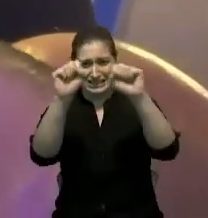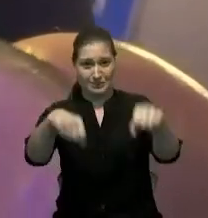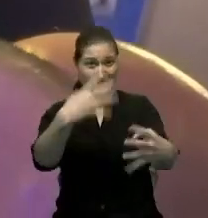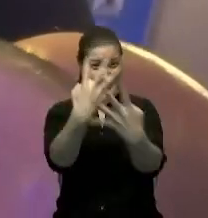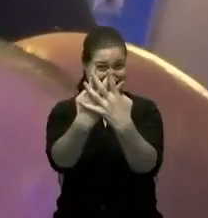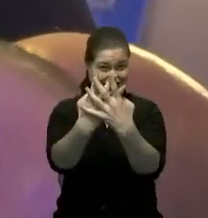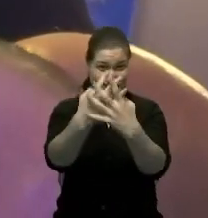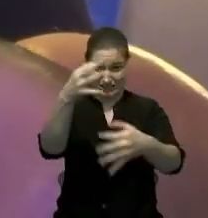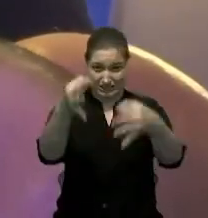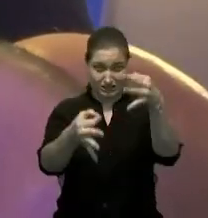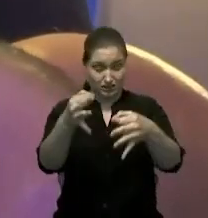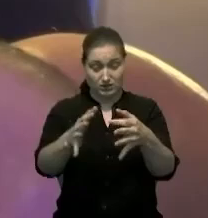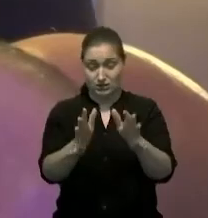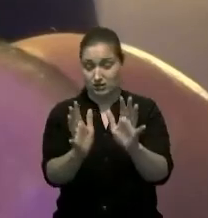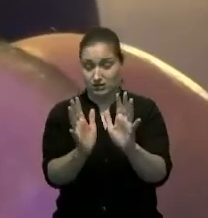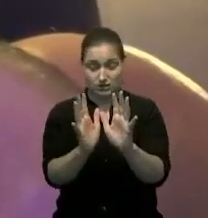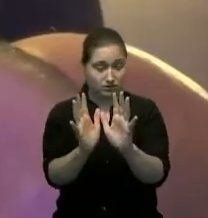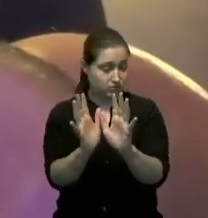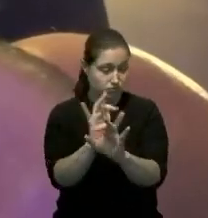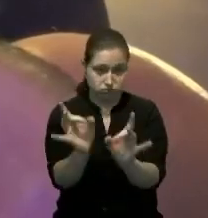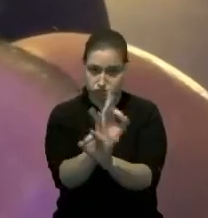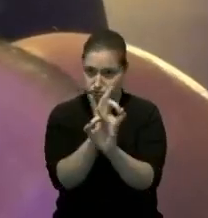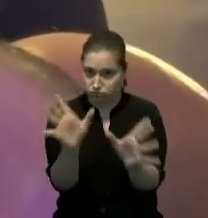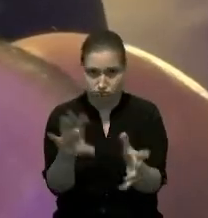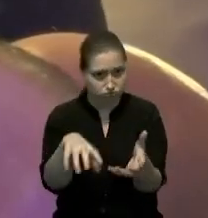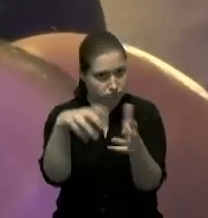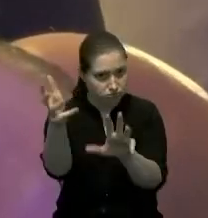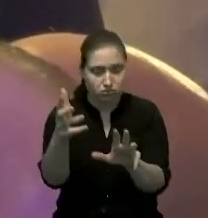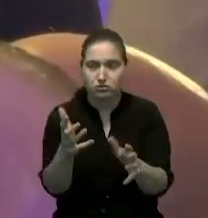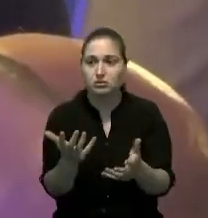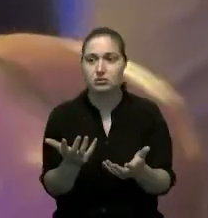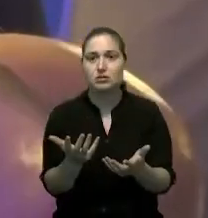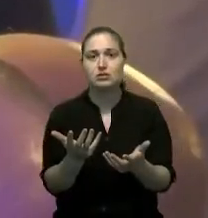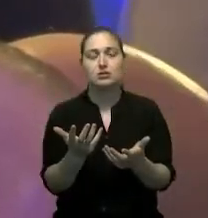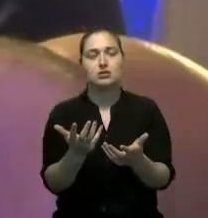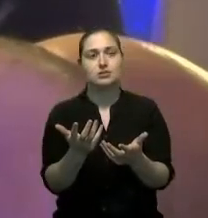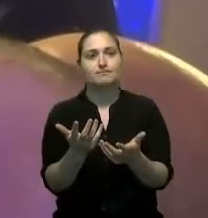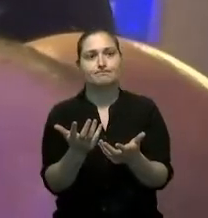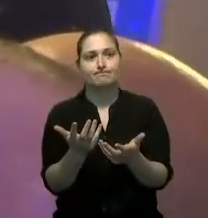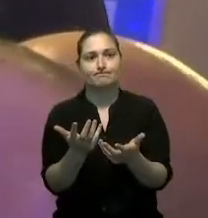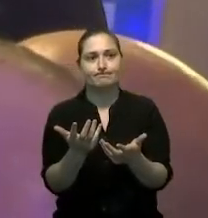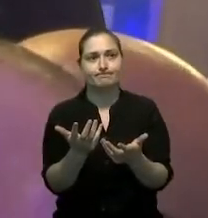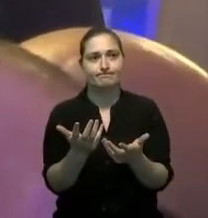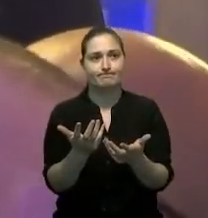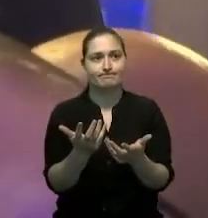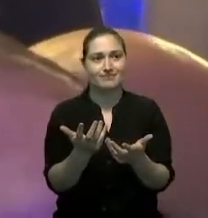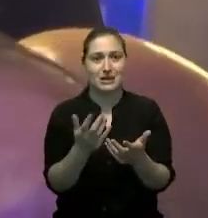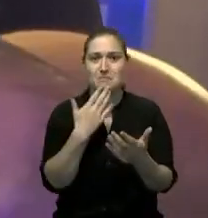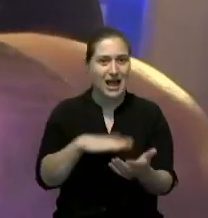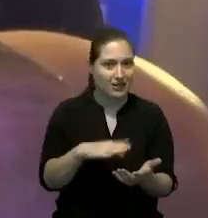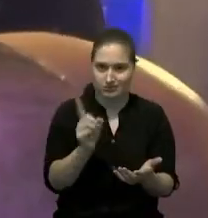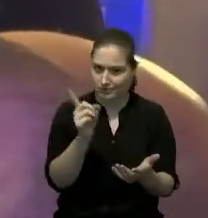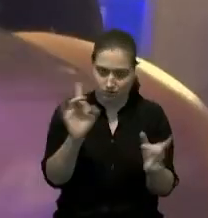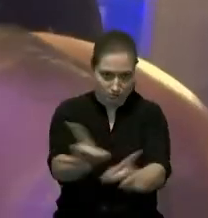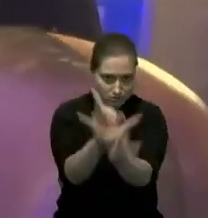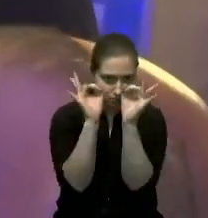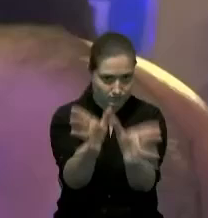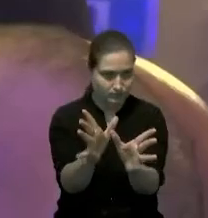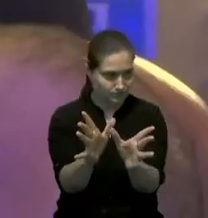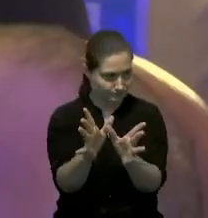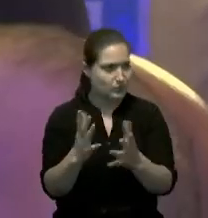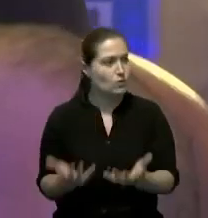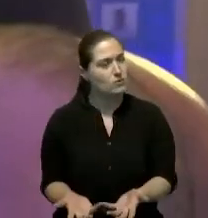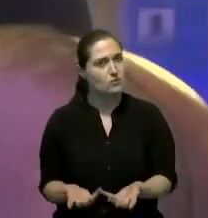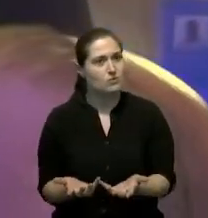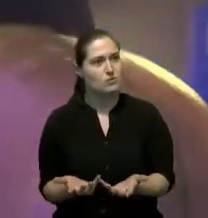en condiciones no humanas para los presos queremos saber